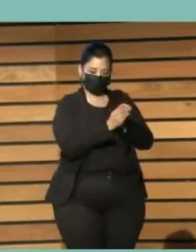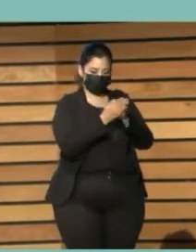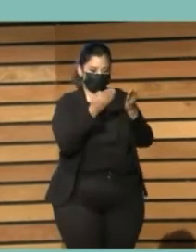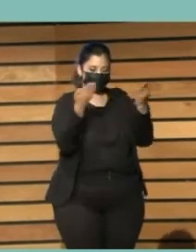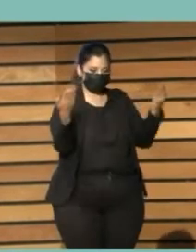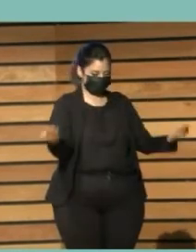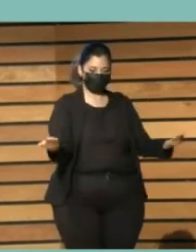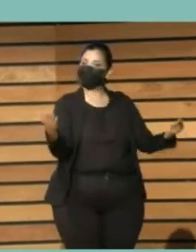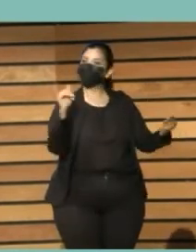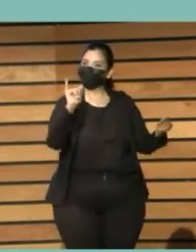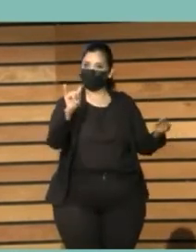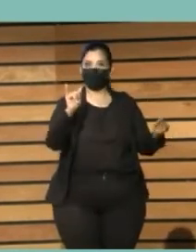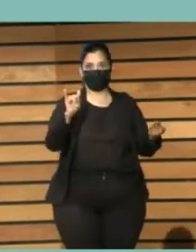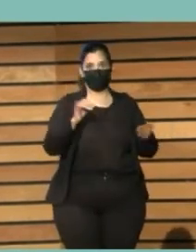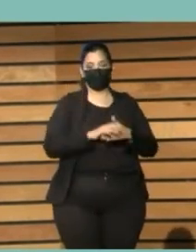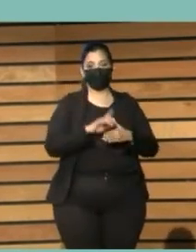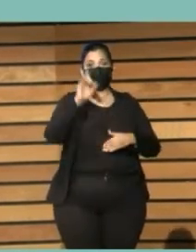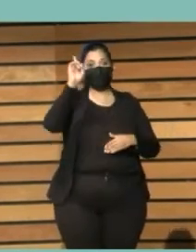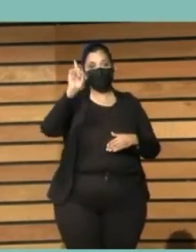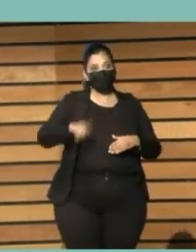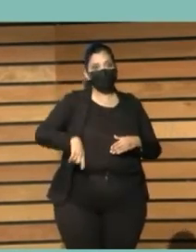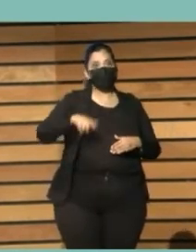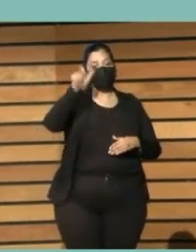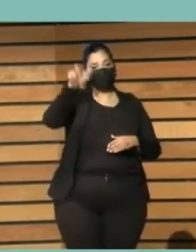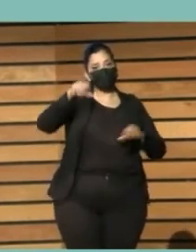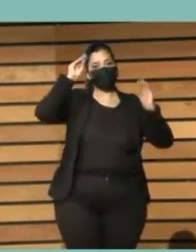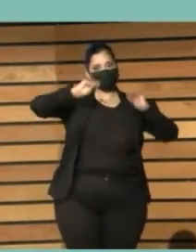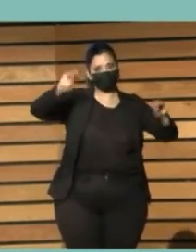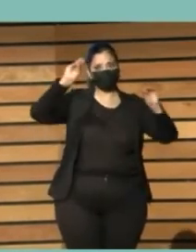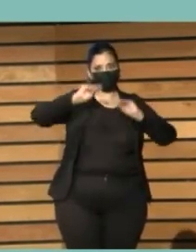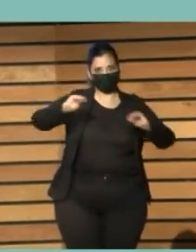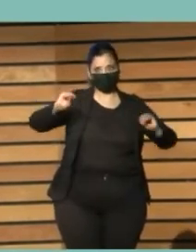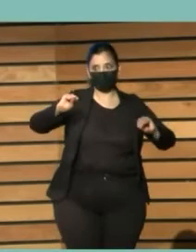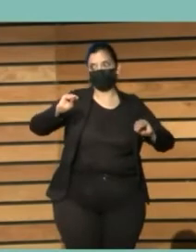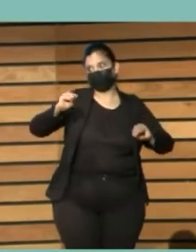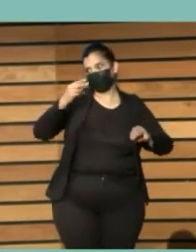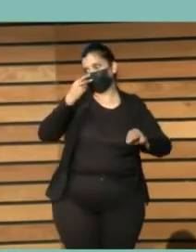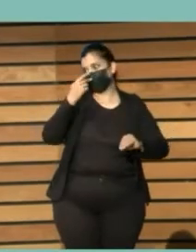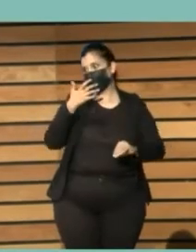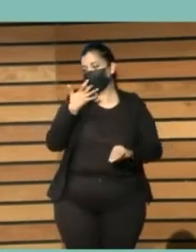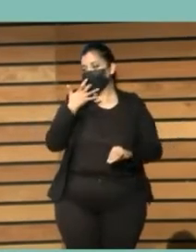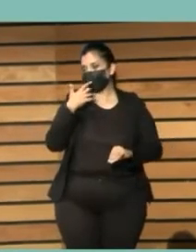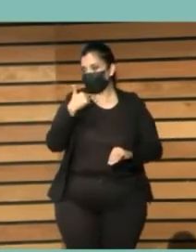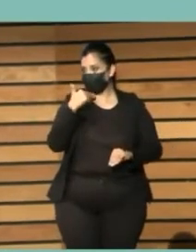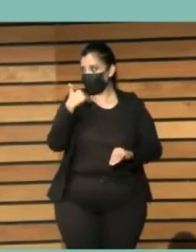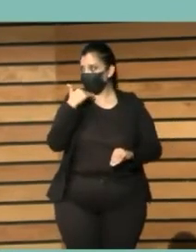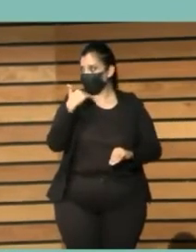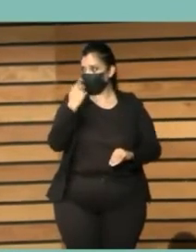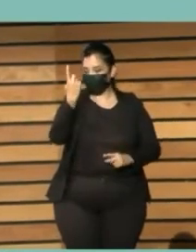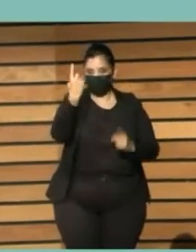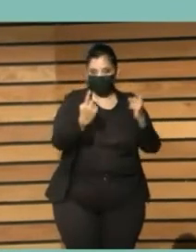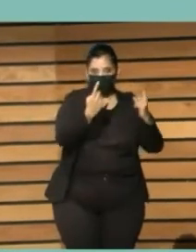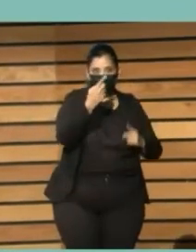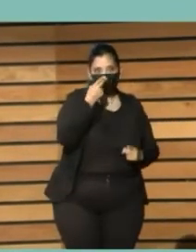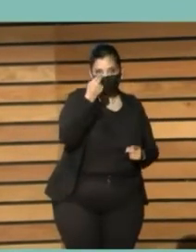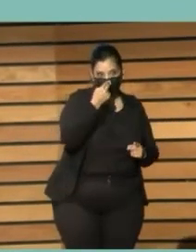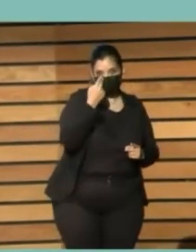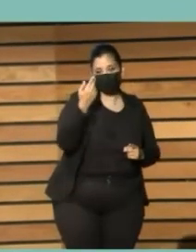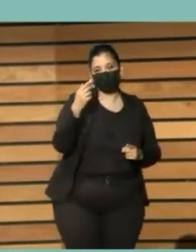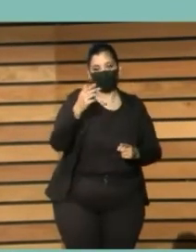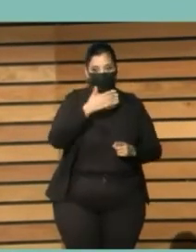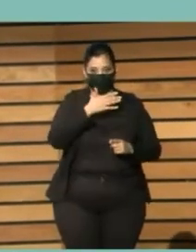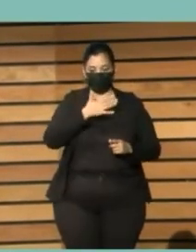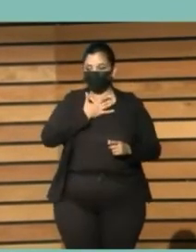están financiando los mentores de los laboratorios ciudadanos, que por cierto, que esté interesado tiene toda la programación y todo el